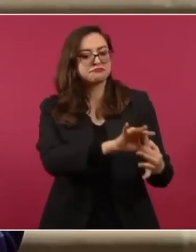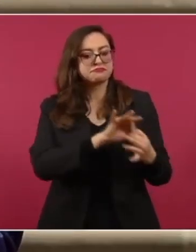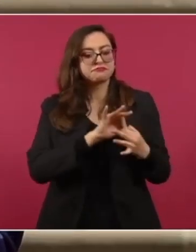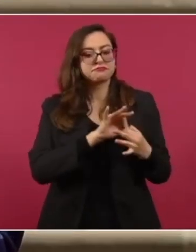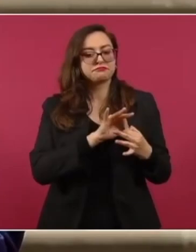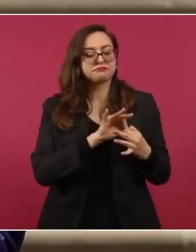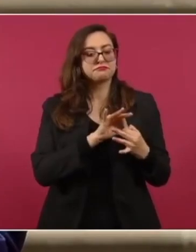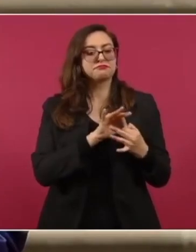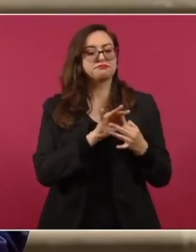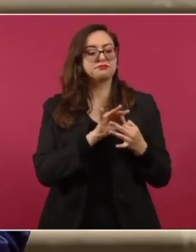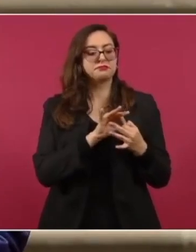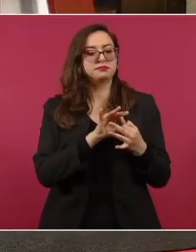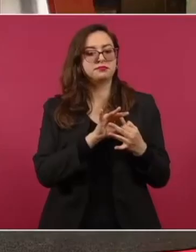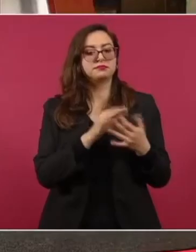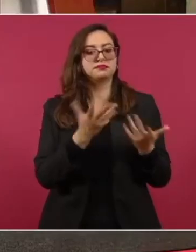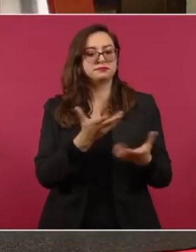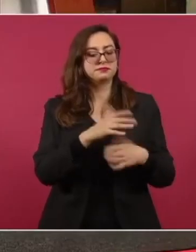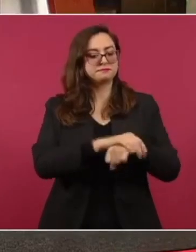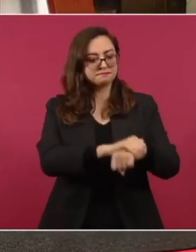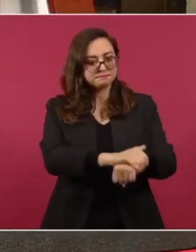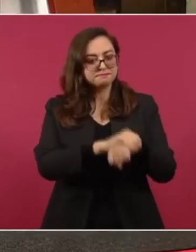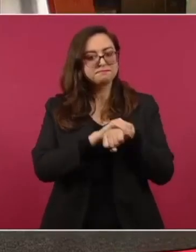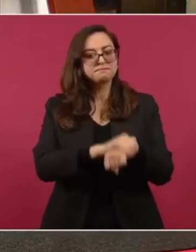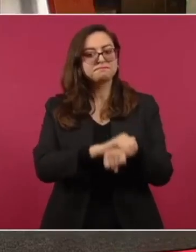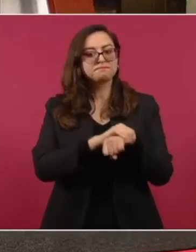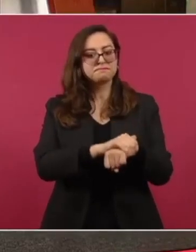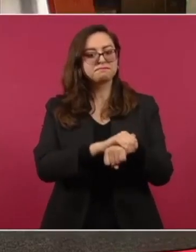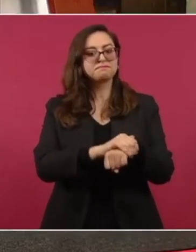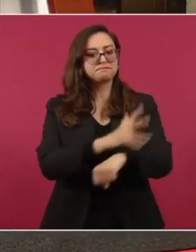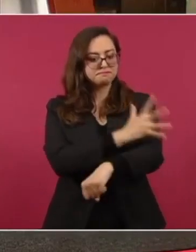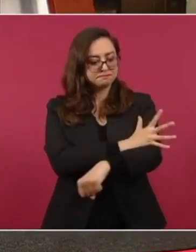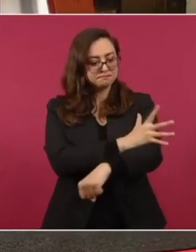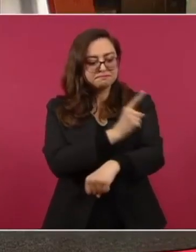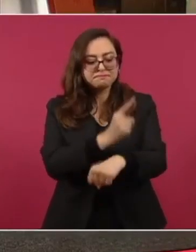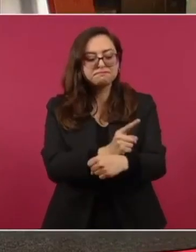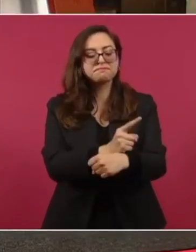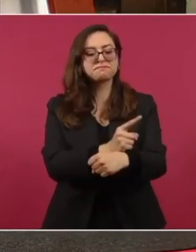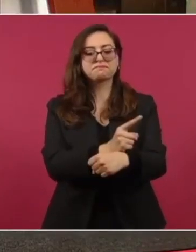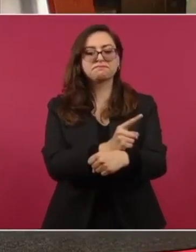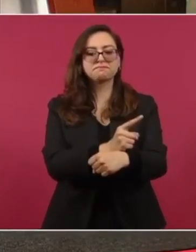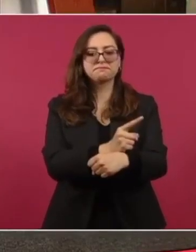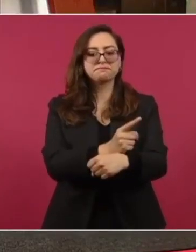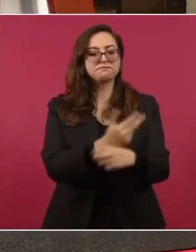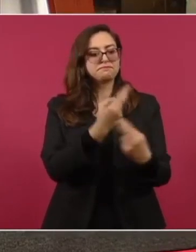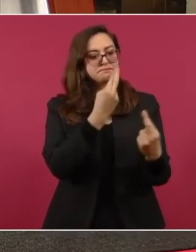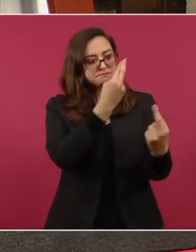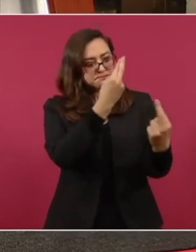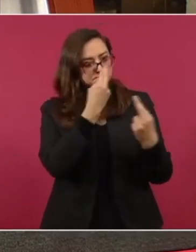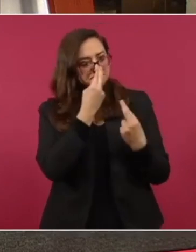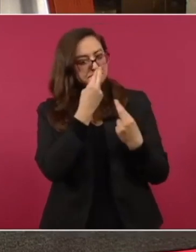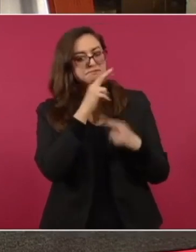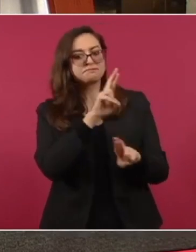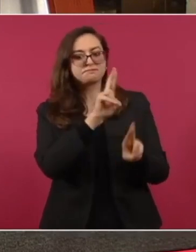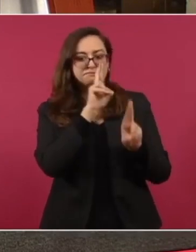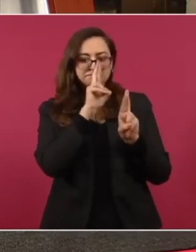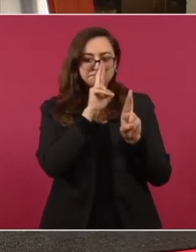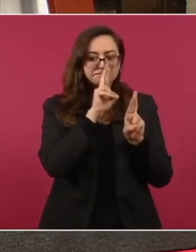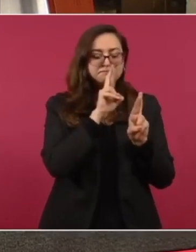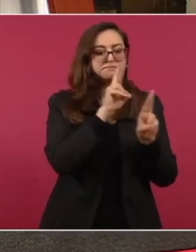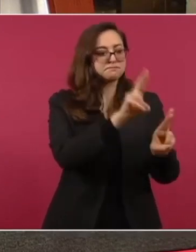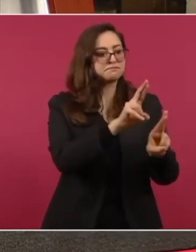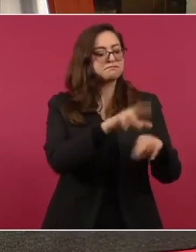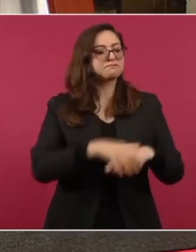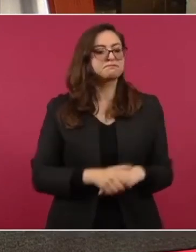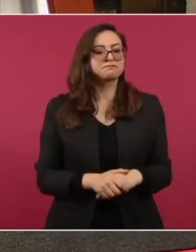de amistad sincera, de respeto a